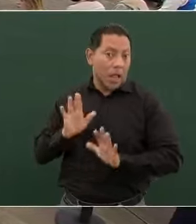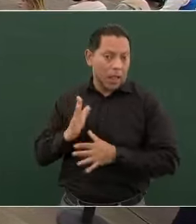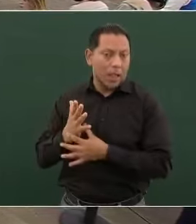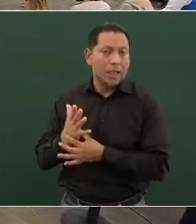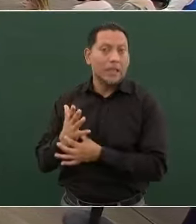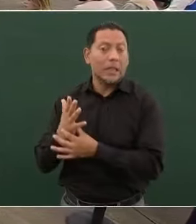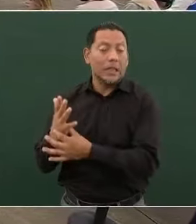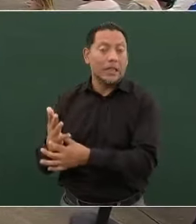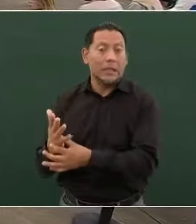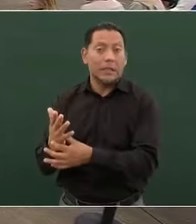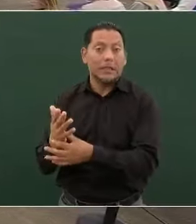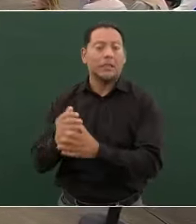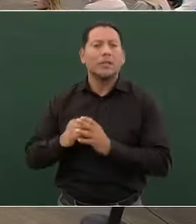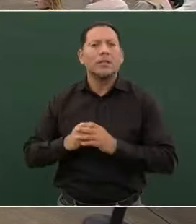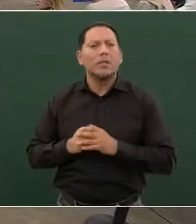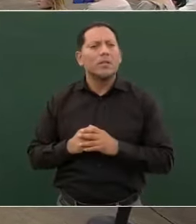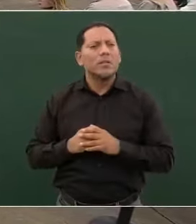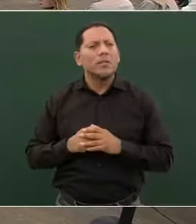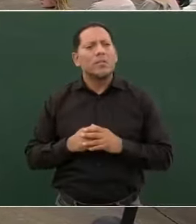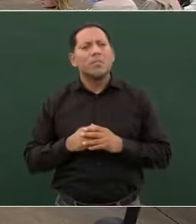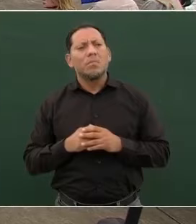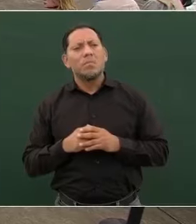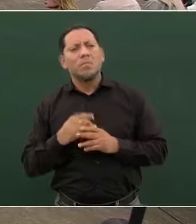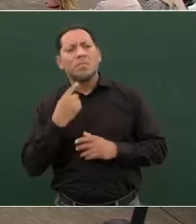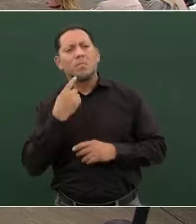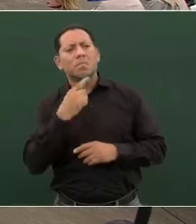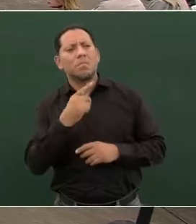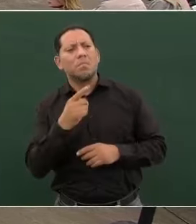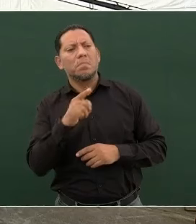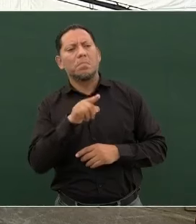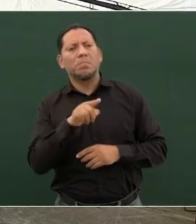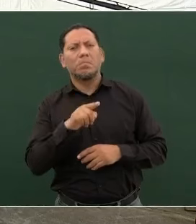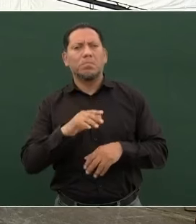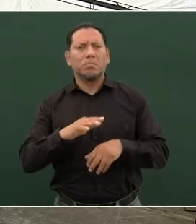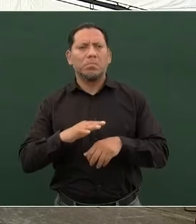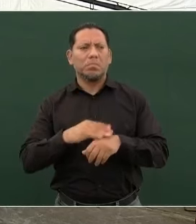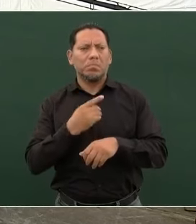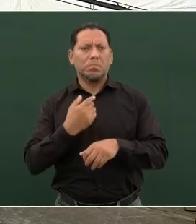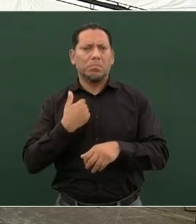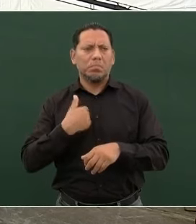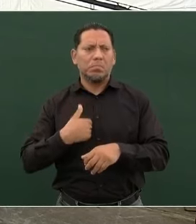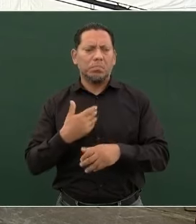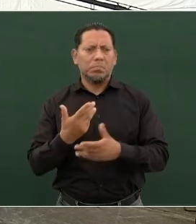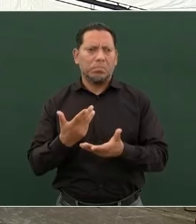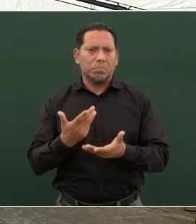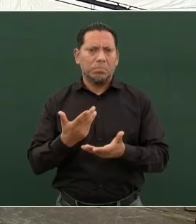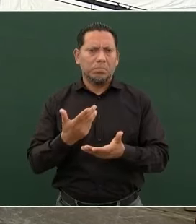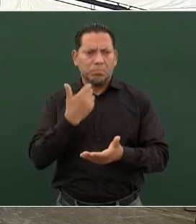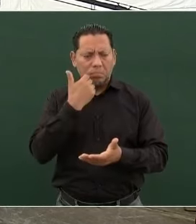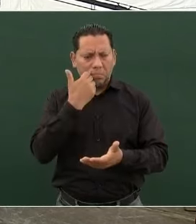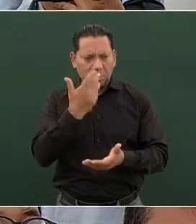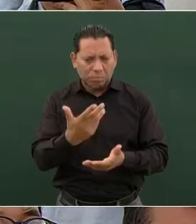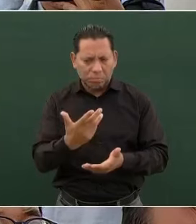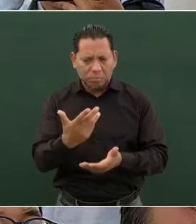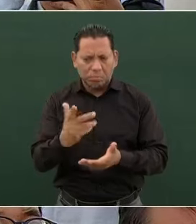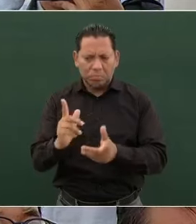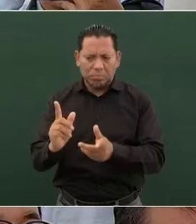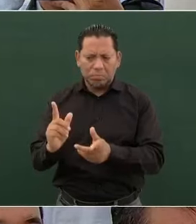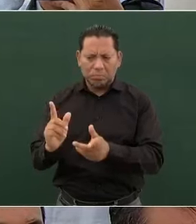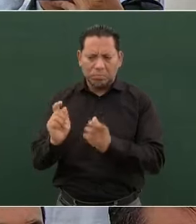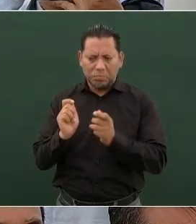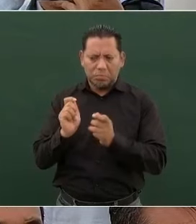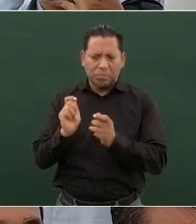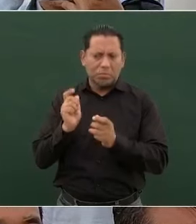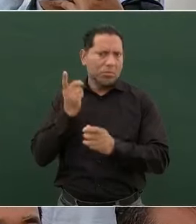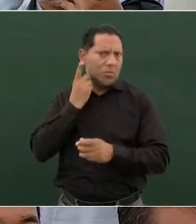declinar los cargos públicos por los que se anotó, aunque sean una diputación